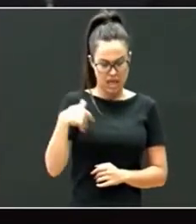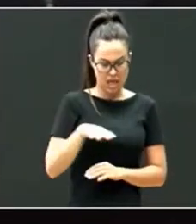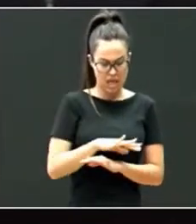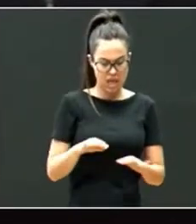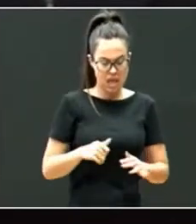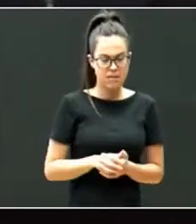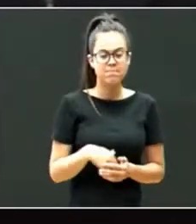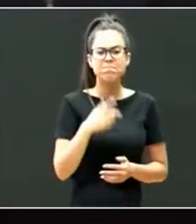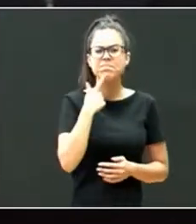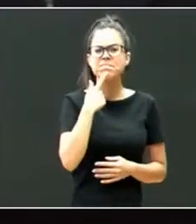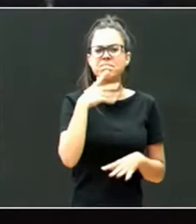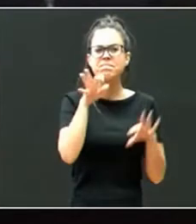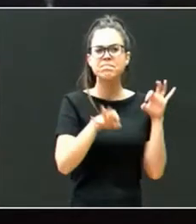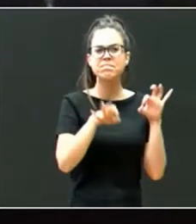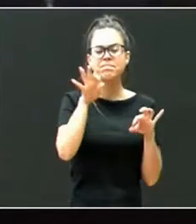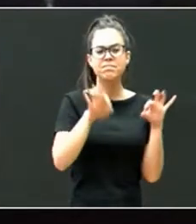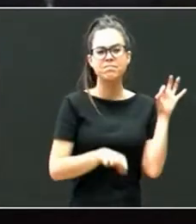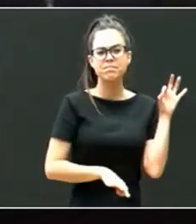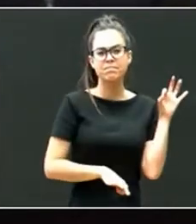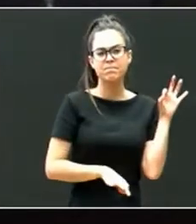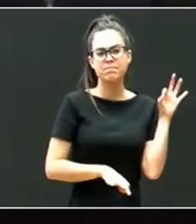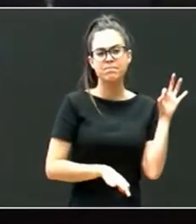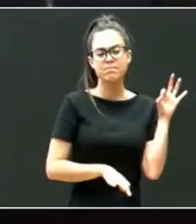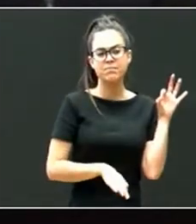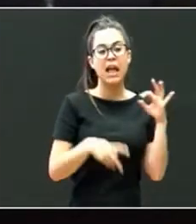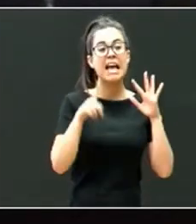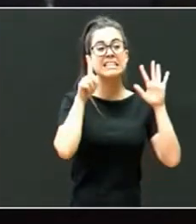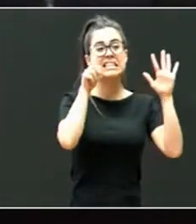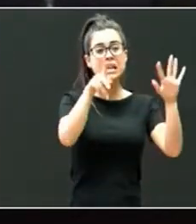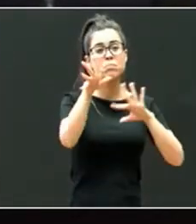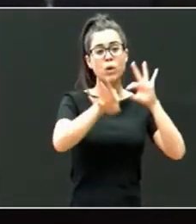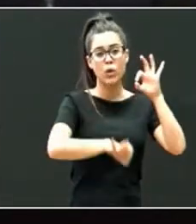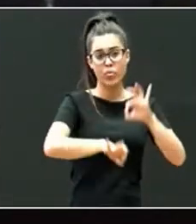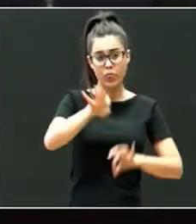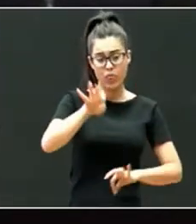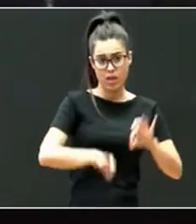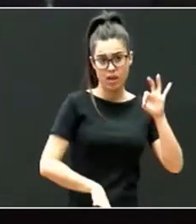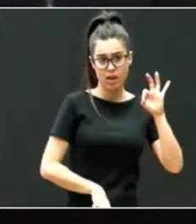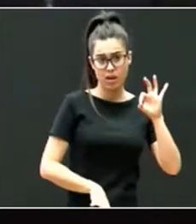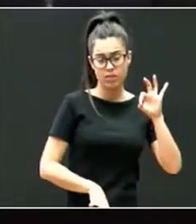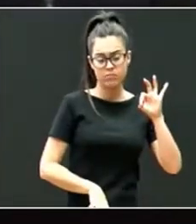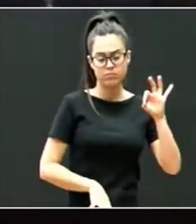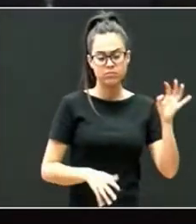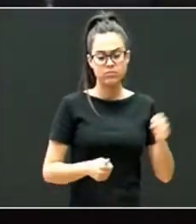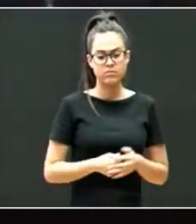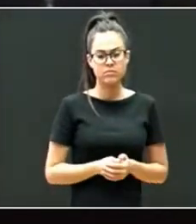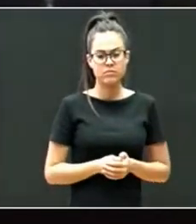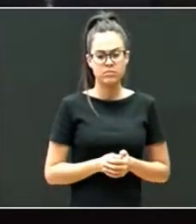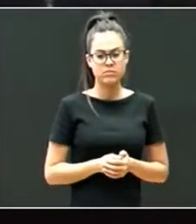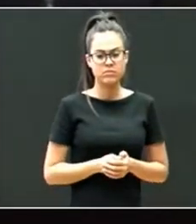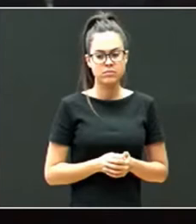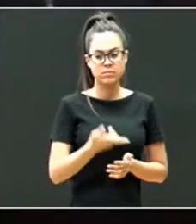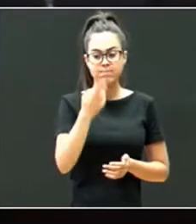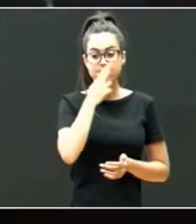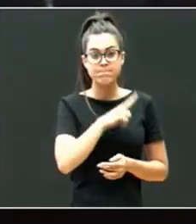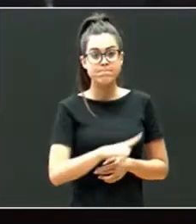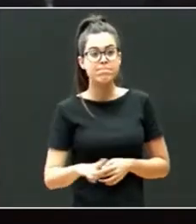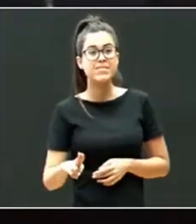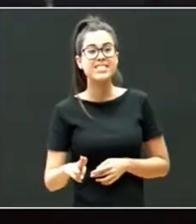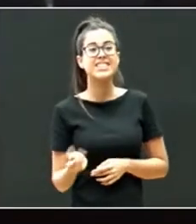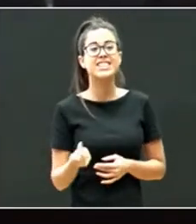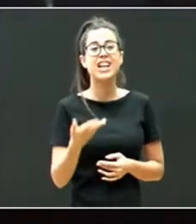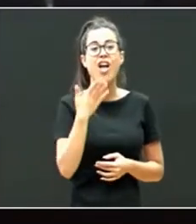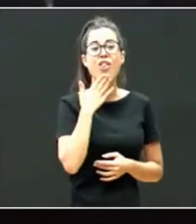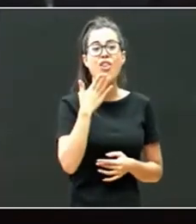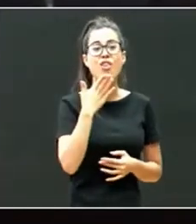un porcentaje de 6% cuando los niños aterrizan en lugar a partir de los 6 años,